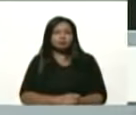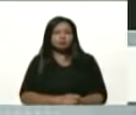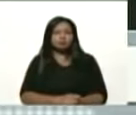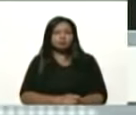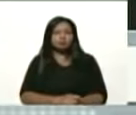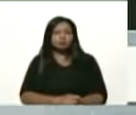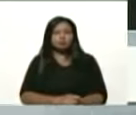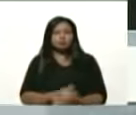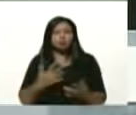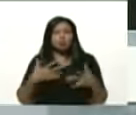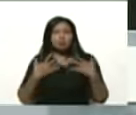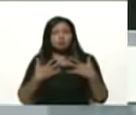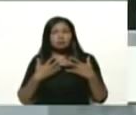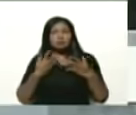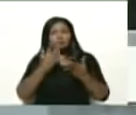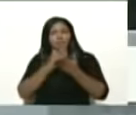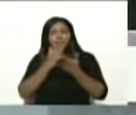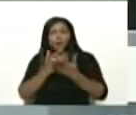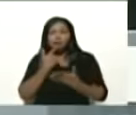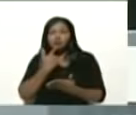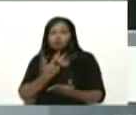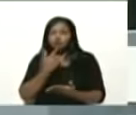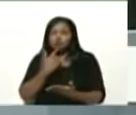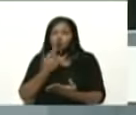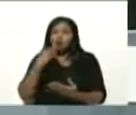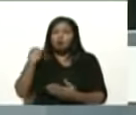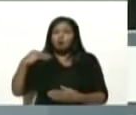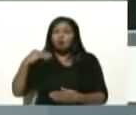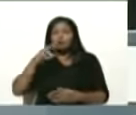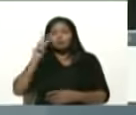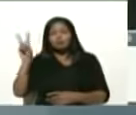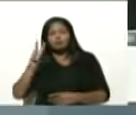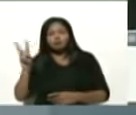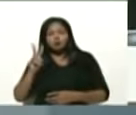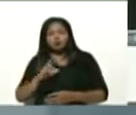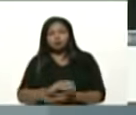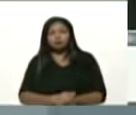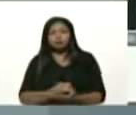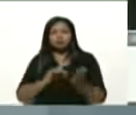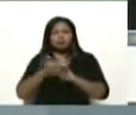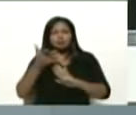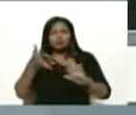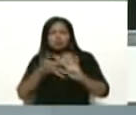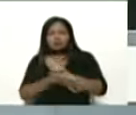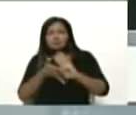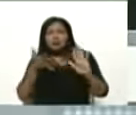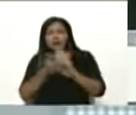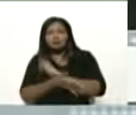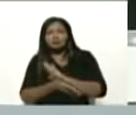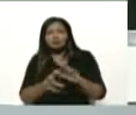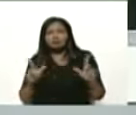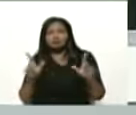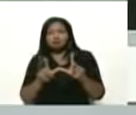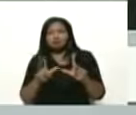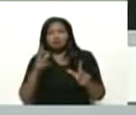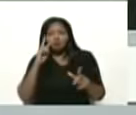alegre, siempre se lo digo a los jóvenes de Venezuela, ¿qué pasó aquí? con la transmisión,